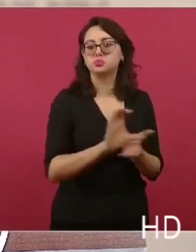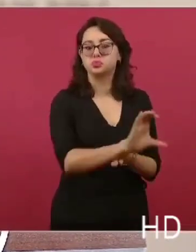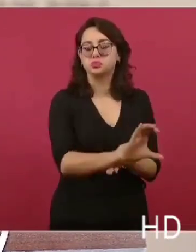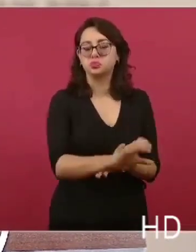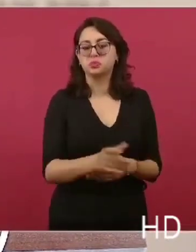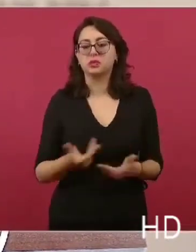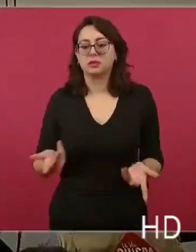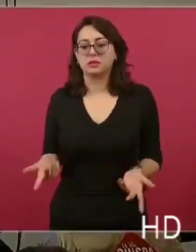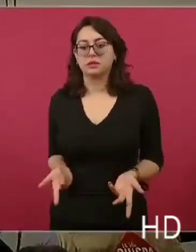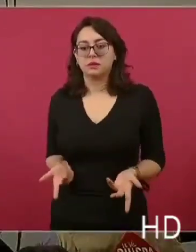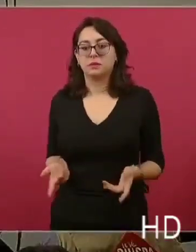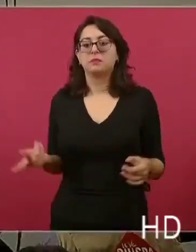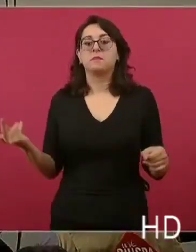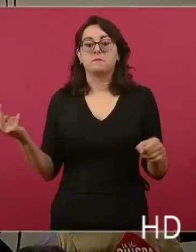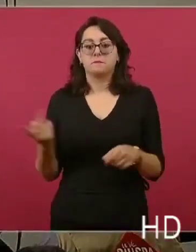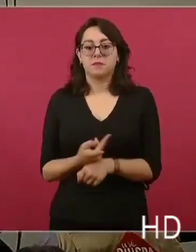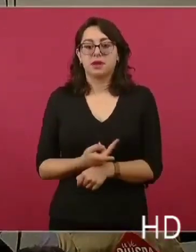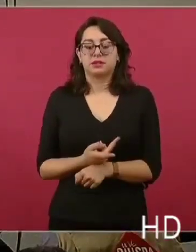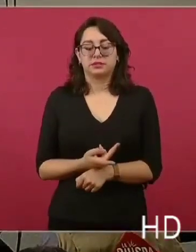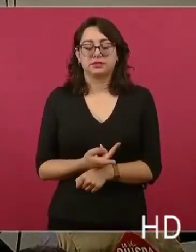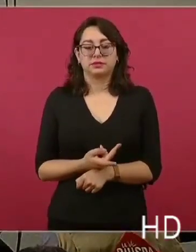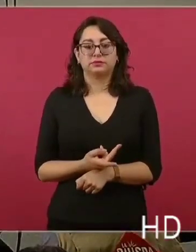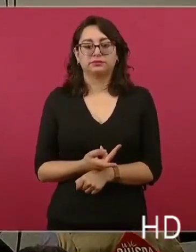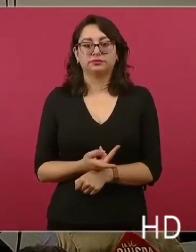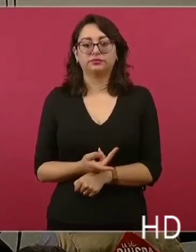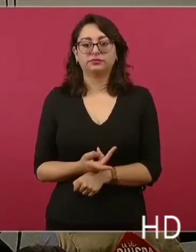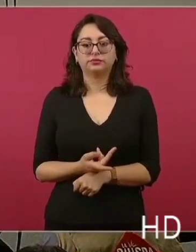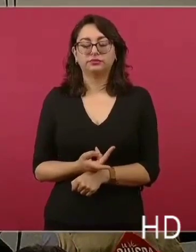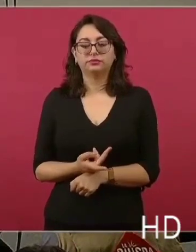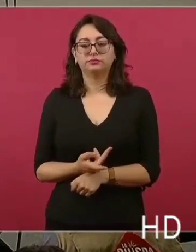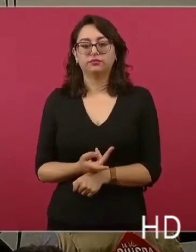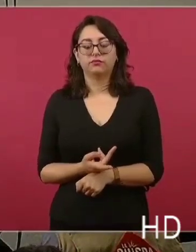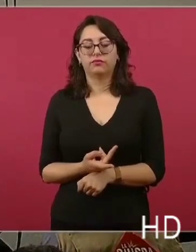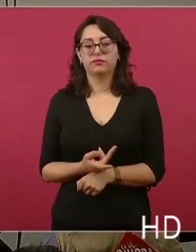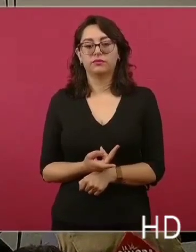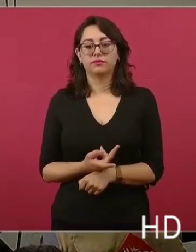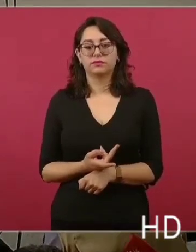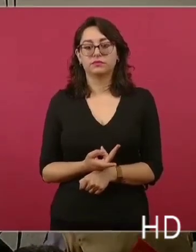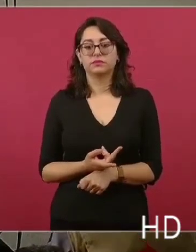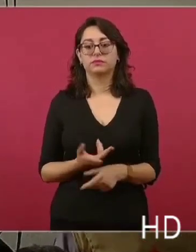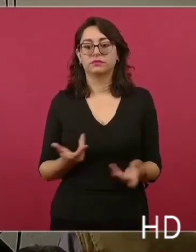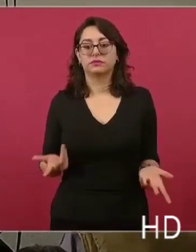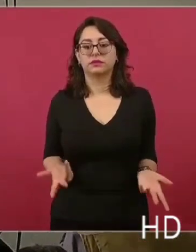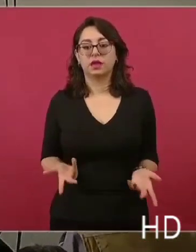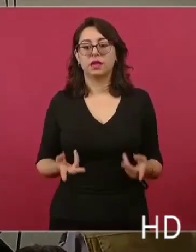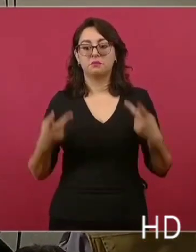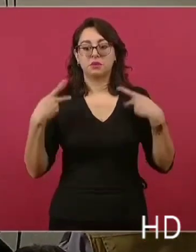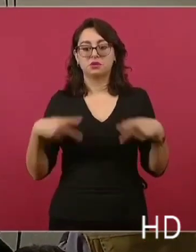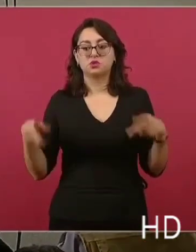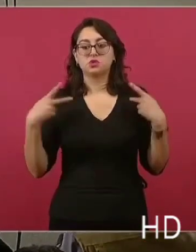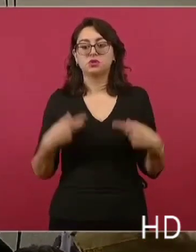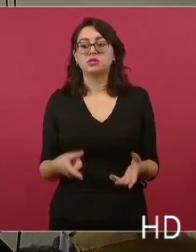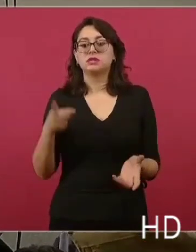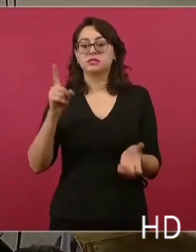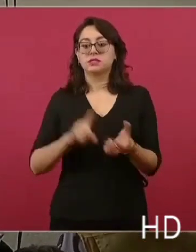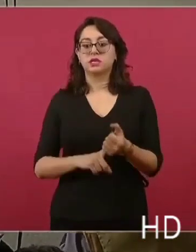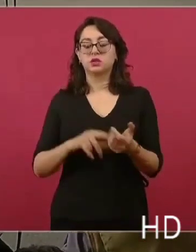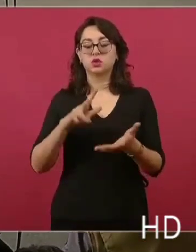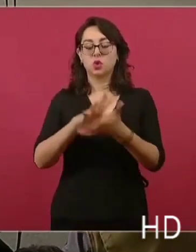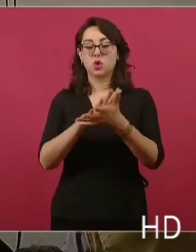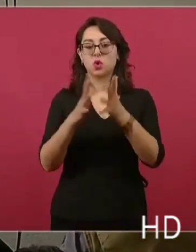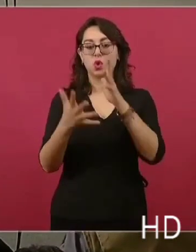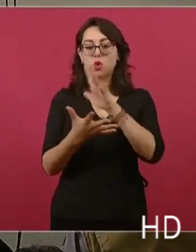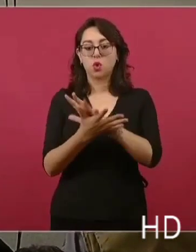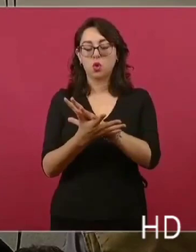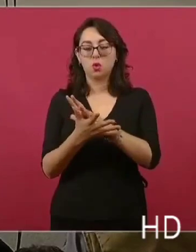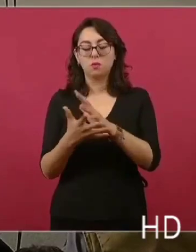involucradas que fue dada aquí en la ocasión anterior, aquí mismo, en esta conferencia